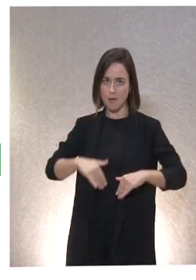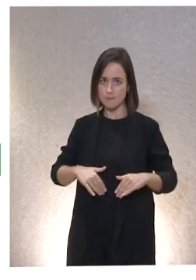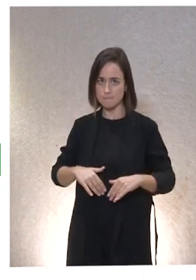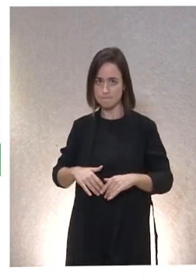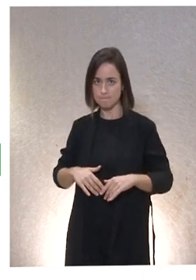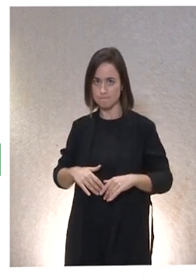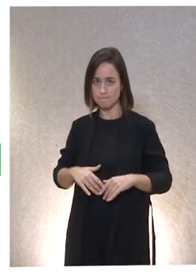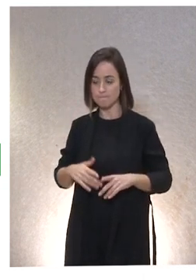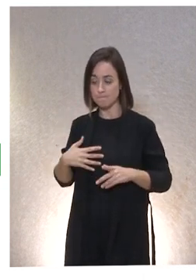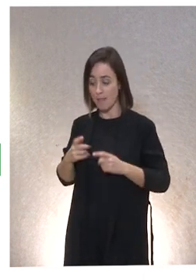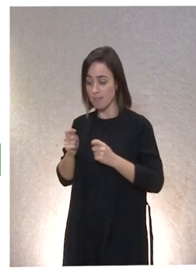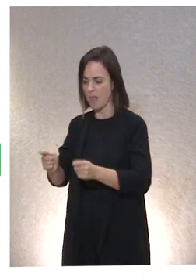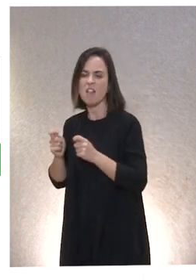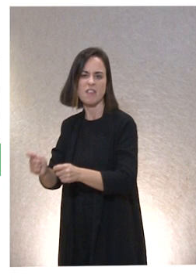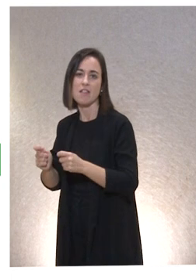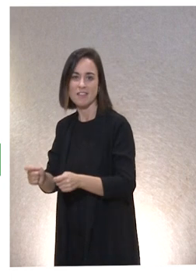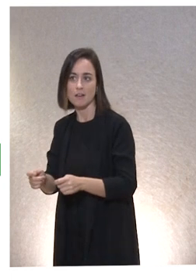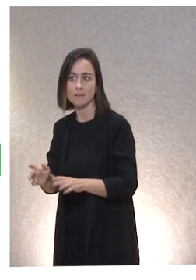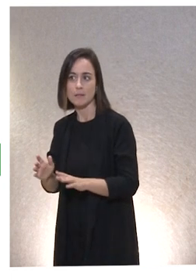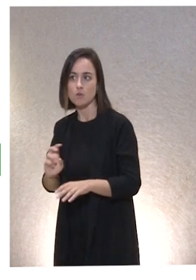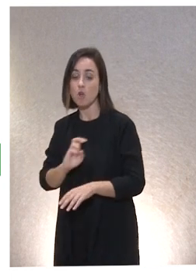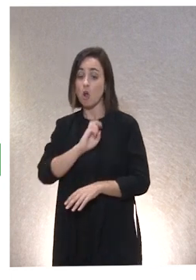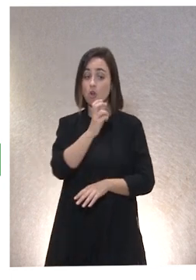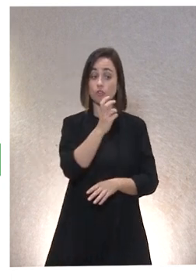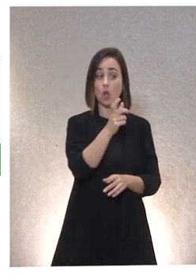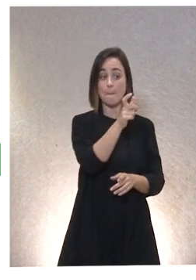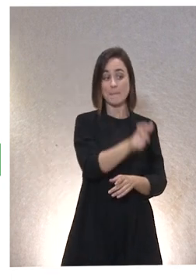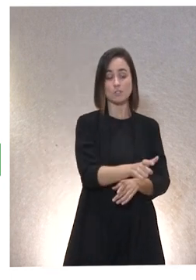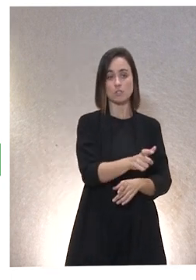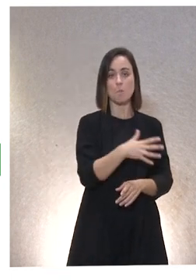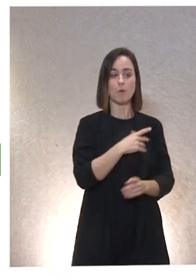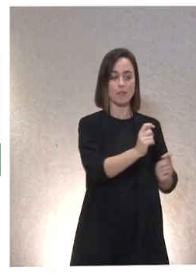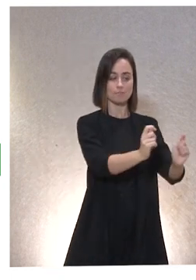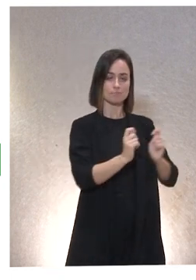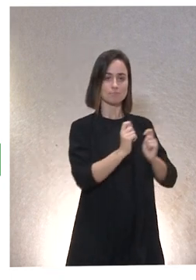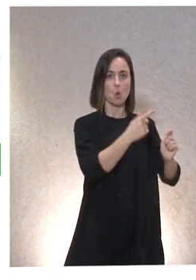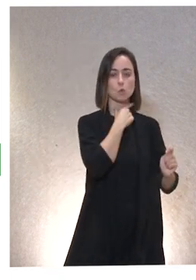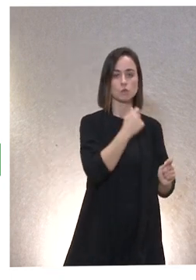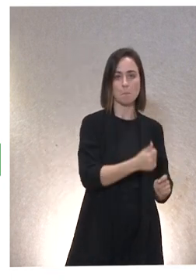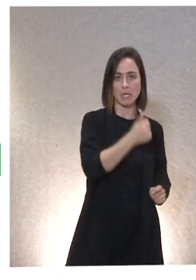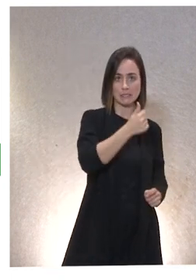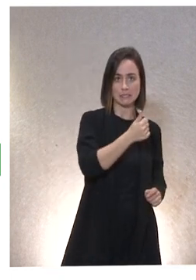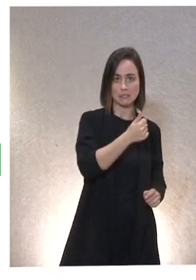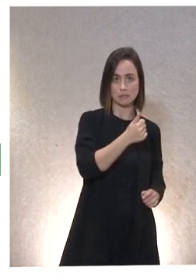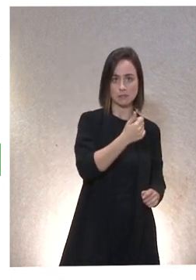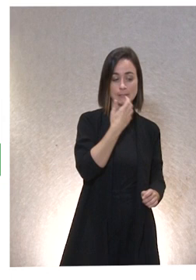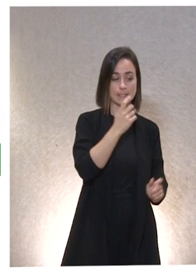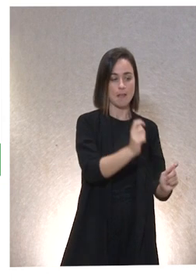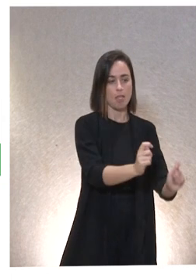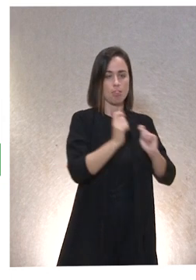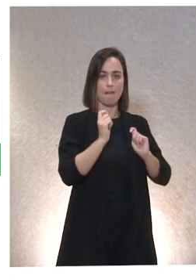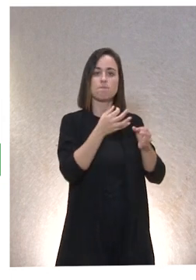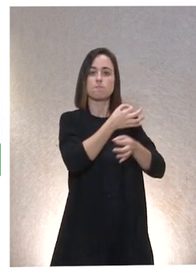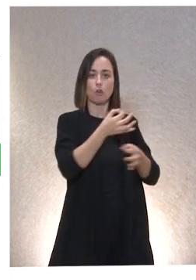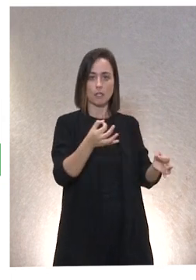Pero, cuando pensamos en otro tipo de relaciones, nos puede encantar también al recibir. Evidentemente, cuando nos dan de una manera que es